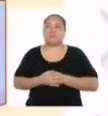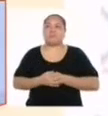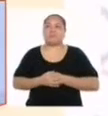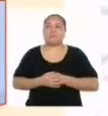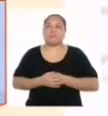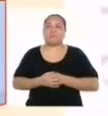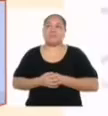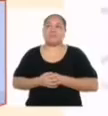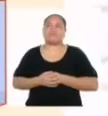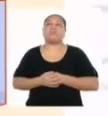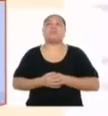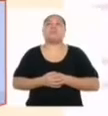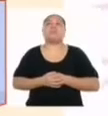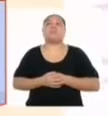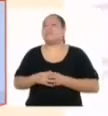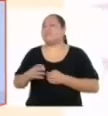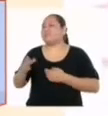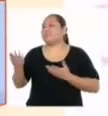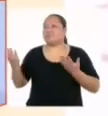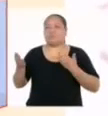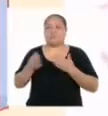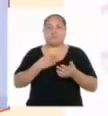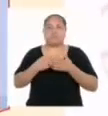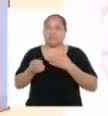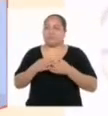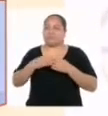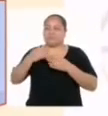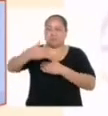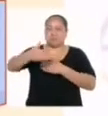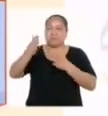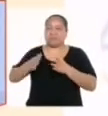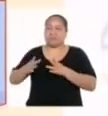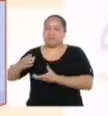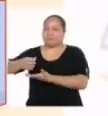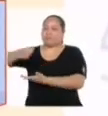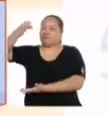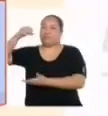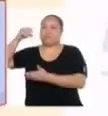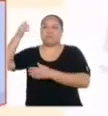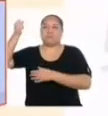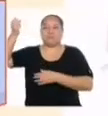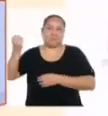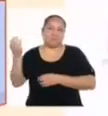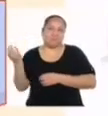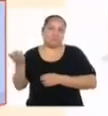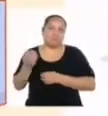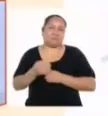Otro hexahedro podría ser un cubo cualquiera. Y la caja de leche que estamos presentando.